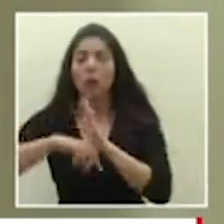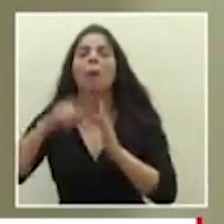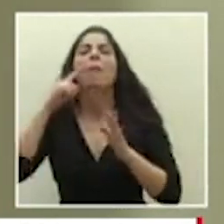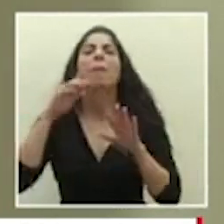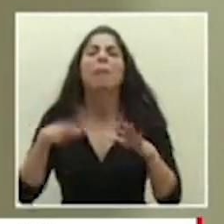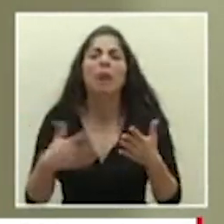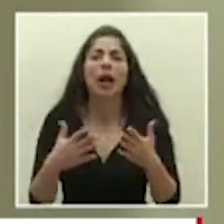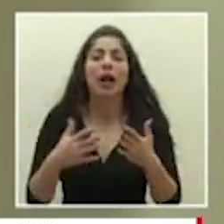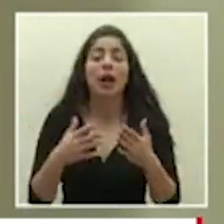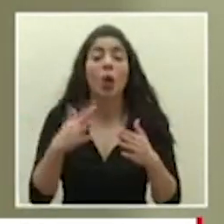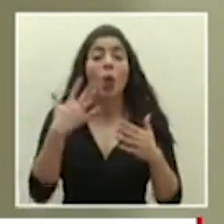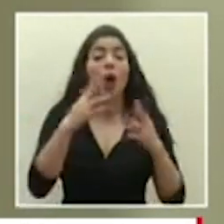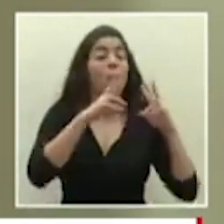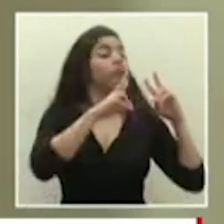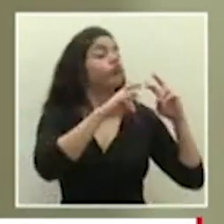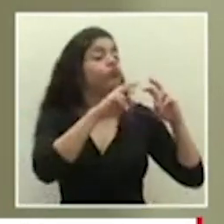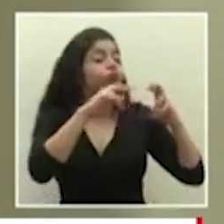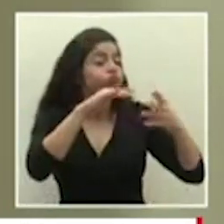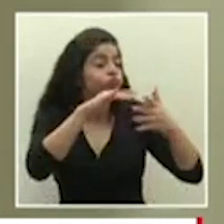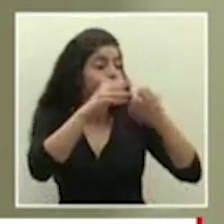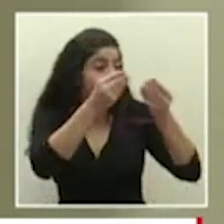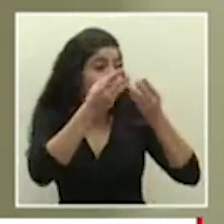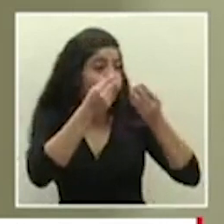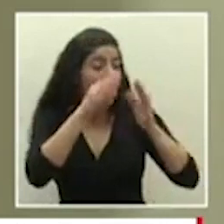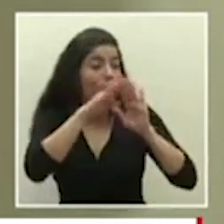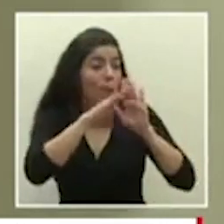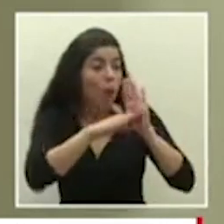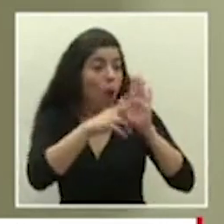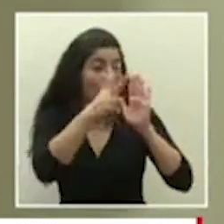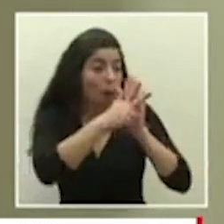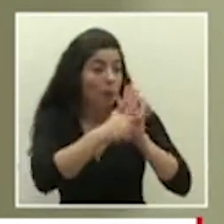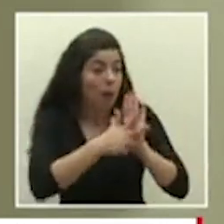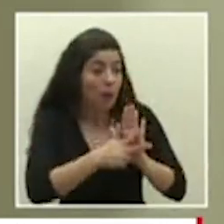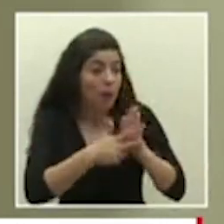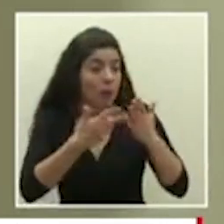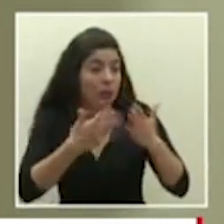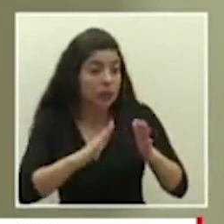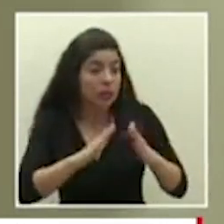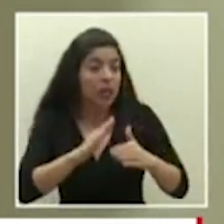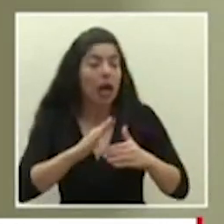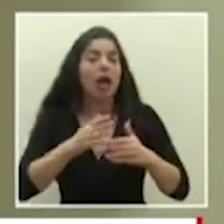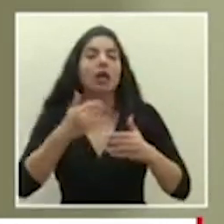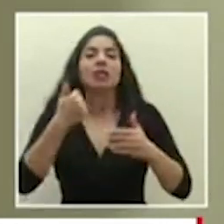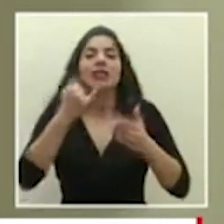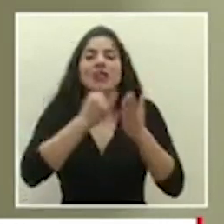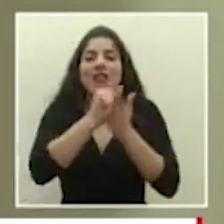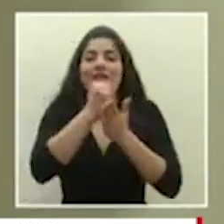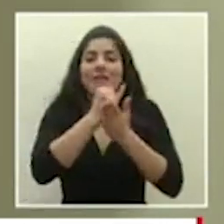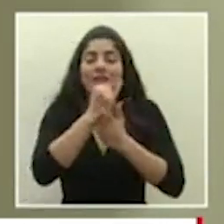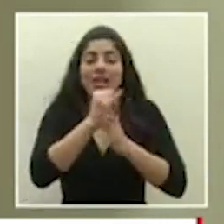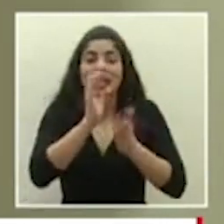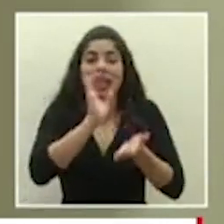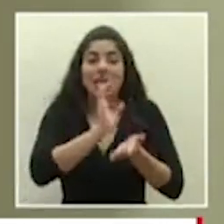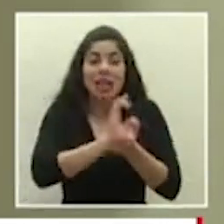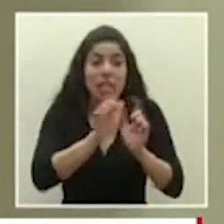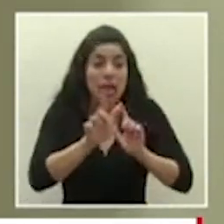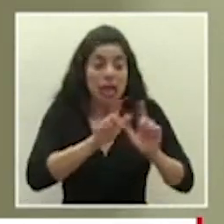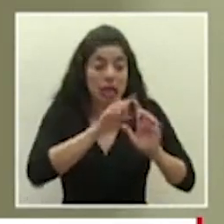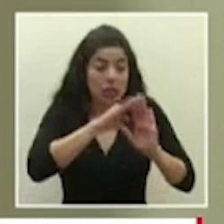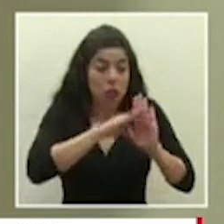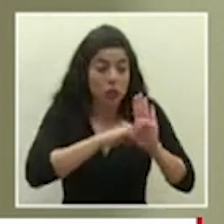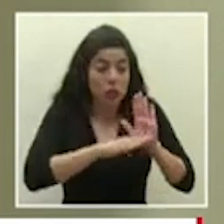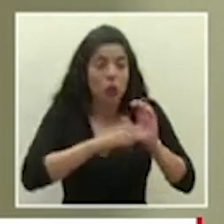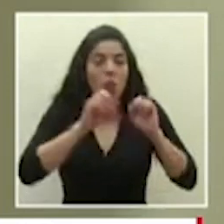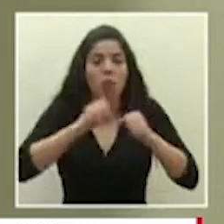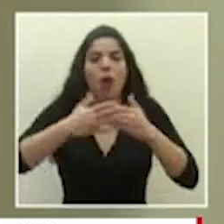una vez que tengamos un protocolo aprobado bajo una sombrilla de investigación clínica esto ya